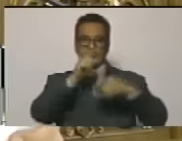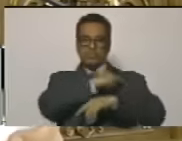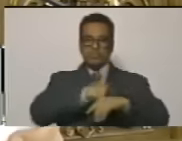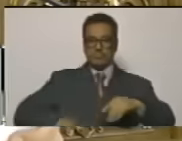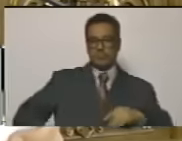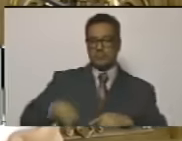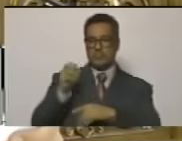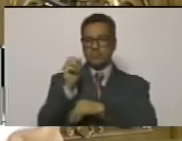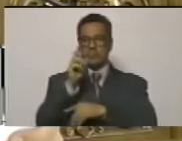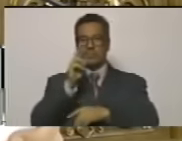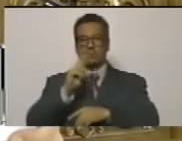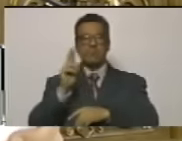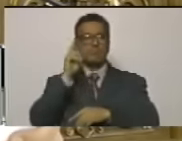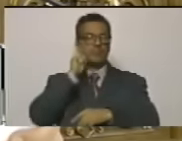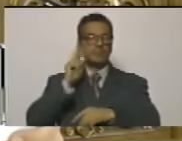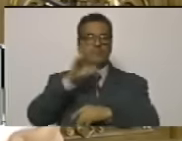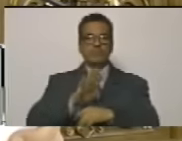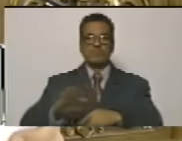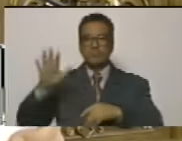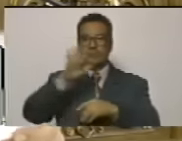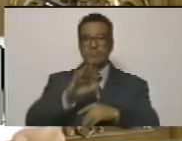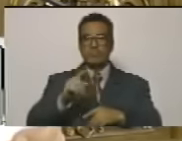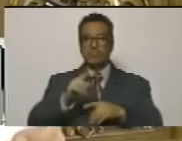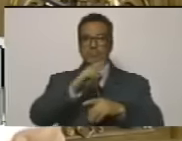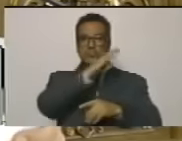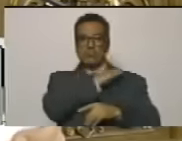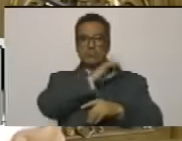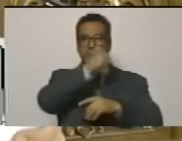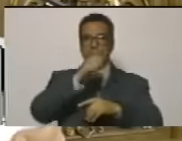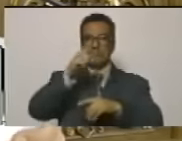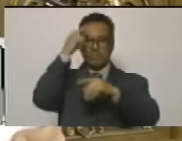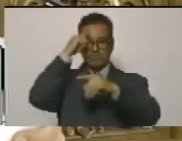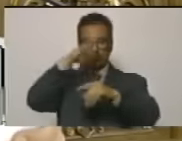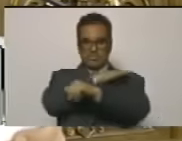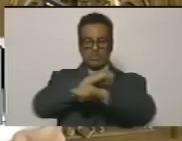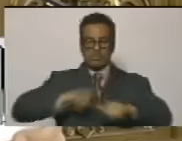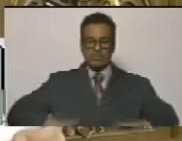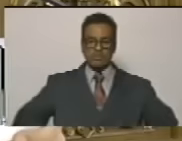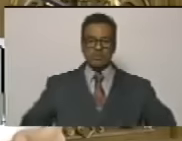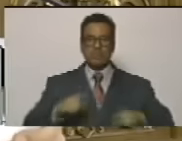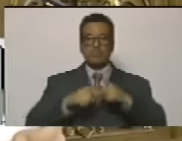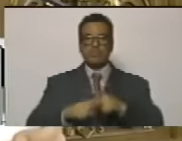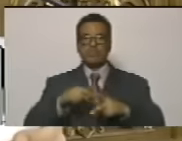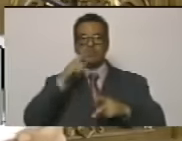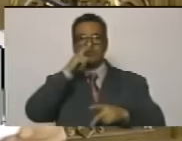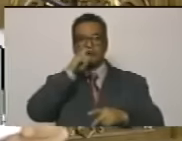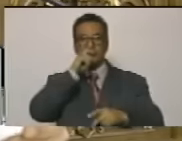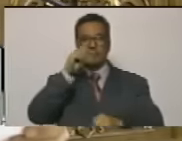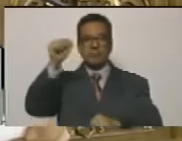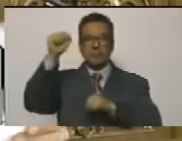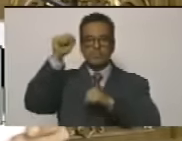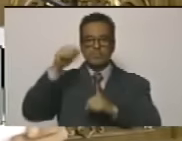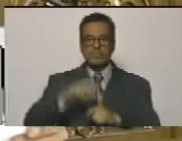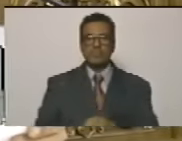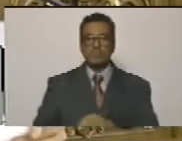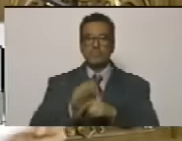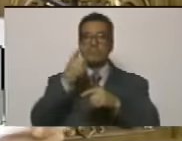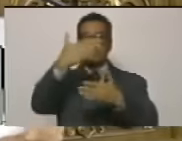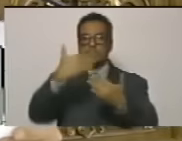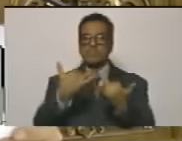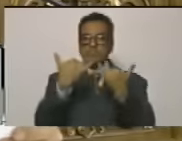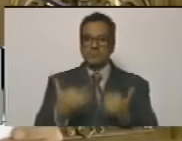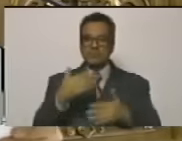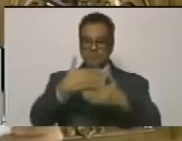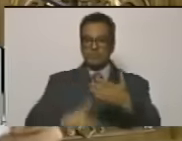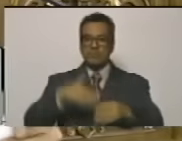Constitucional de la República Bolivariana de Venezuela y Comandante en Jefe de la Fuerza Armada Nacional Bolivariana, Ciudadano Nicolás Maduro Moros. Una vez leído y